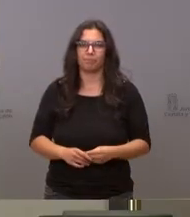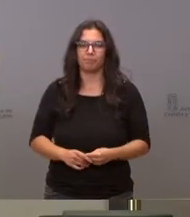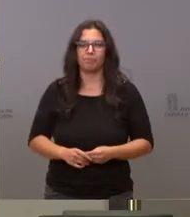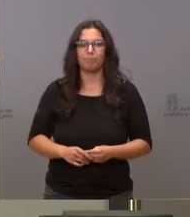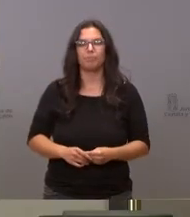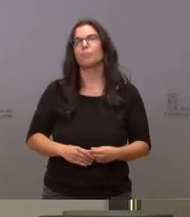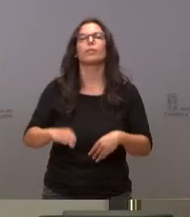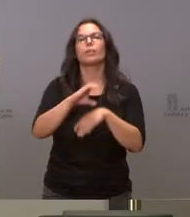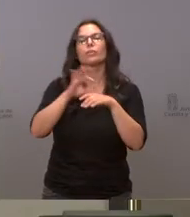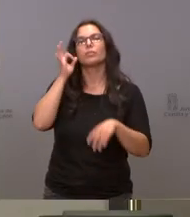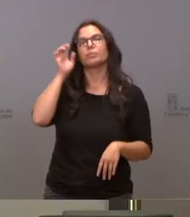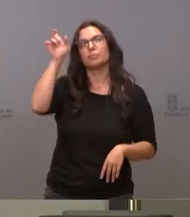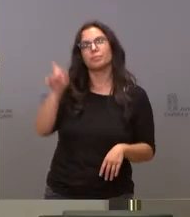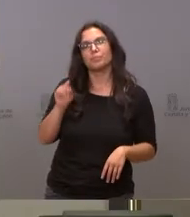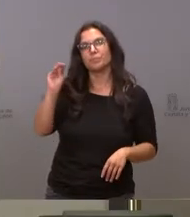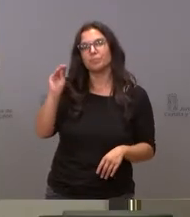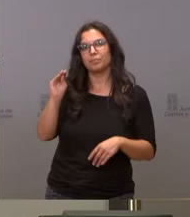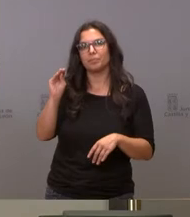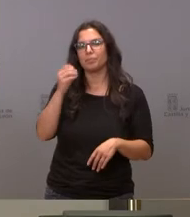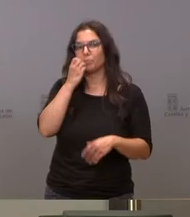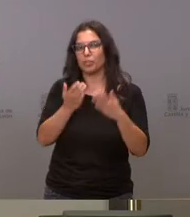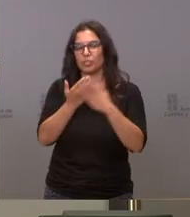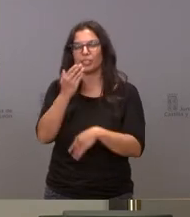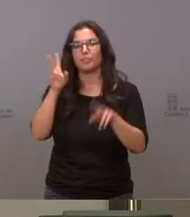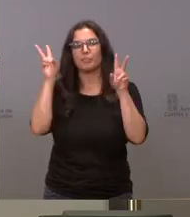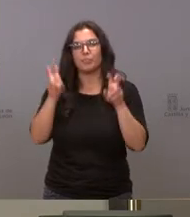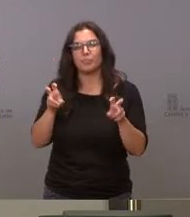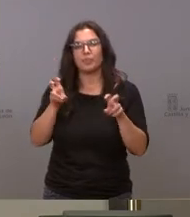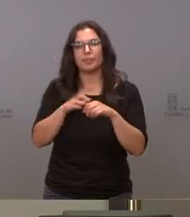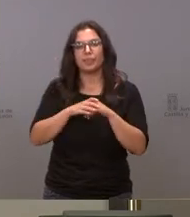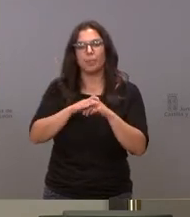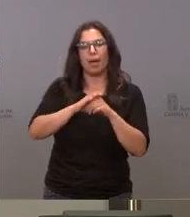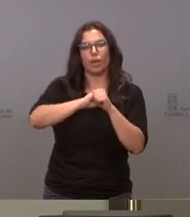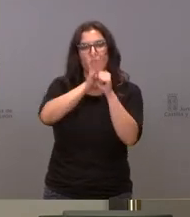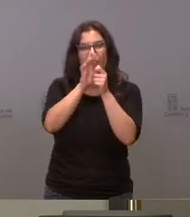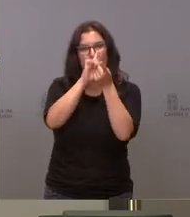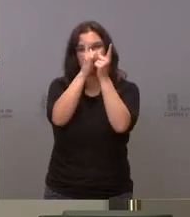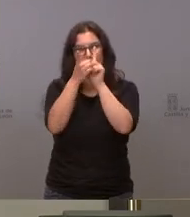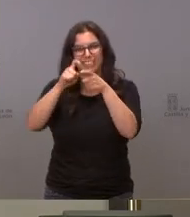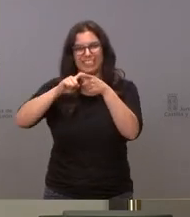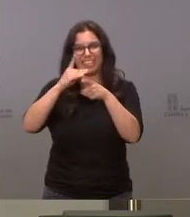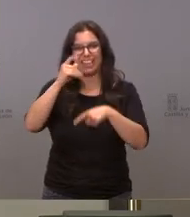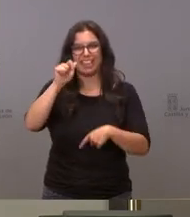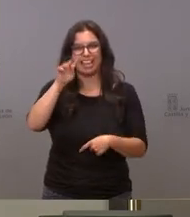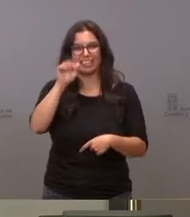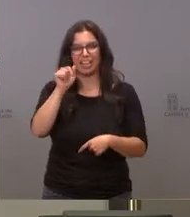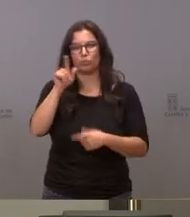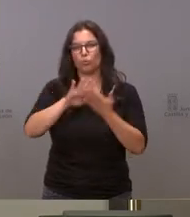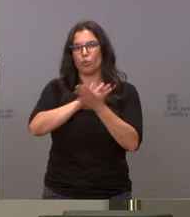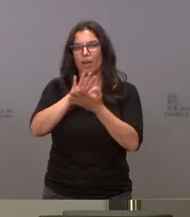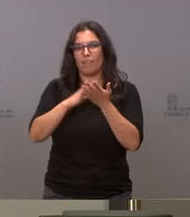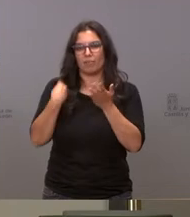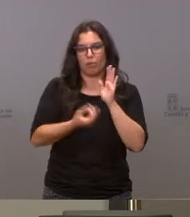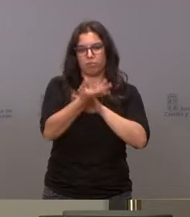Consejera con respecto perdón buenos días con respecto a la variante delta usted ha hablado de esos ocho brotes que afectan a